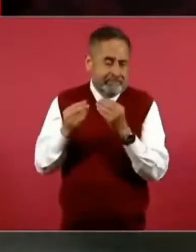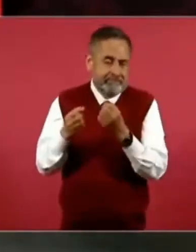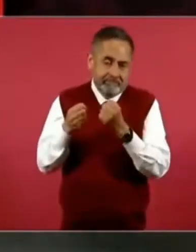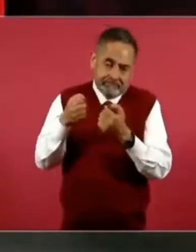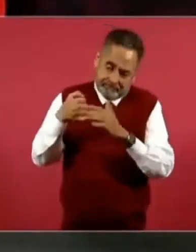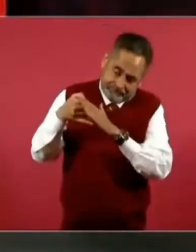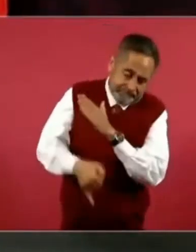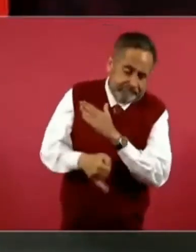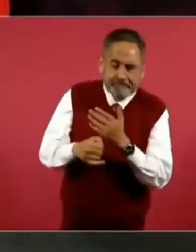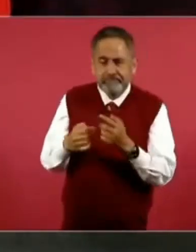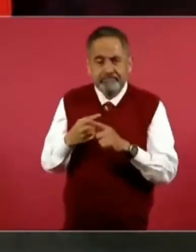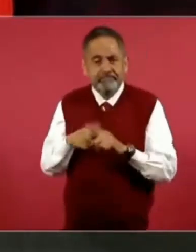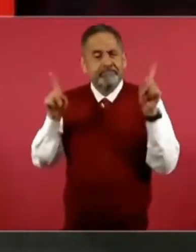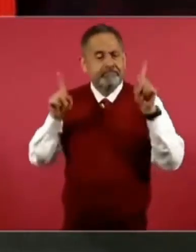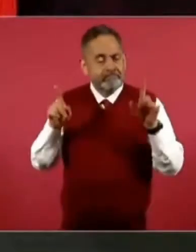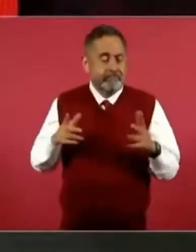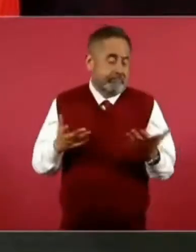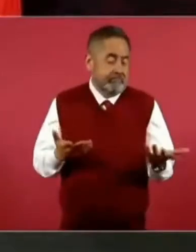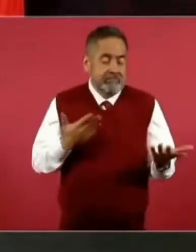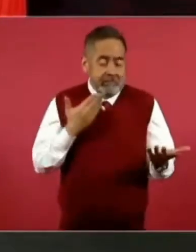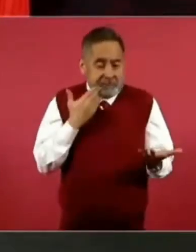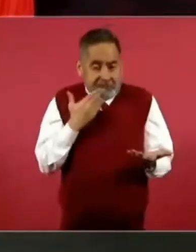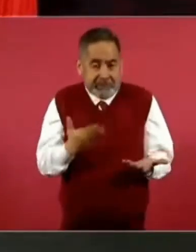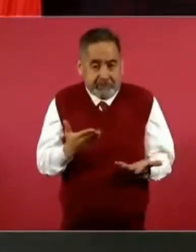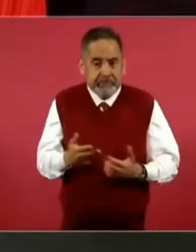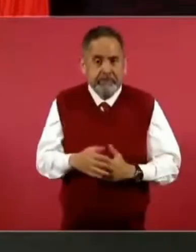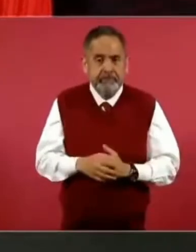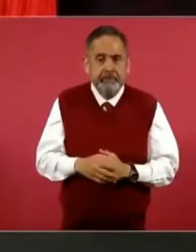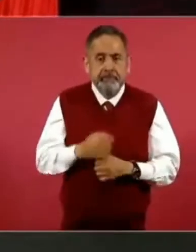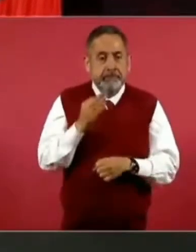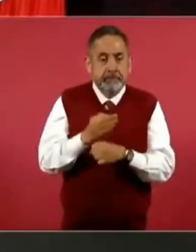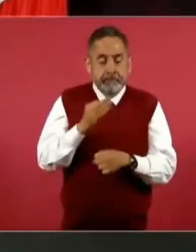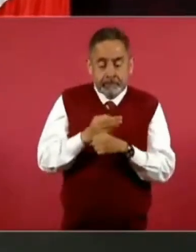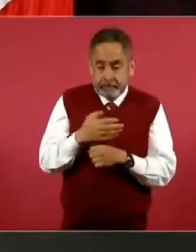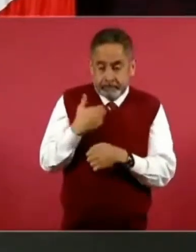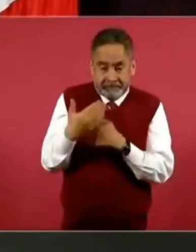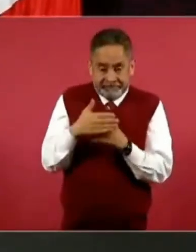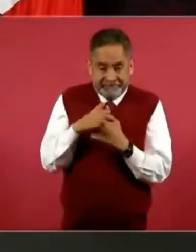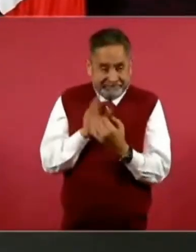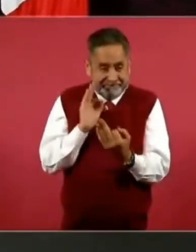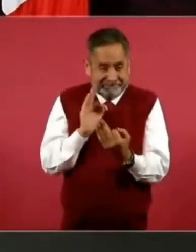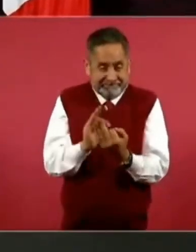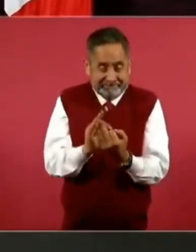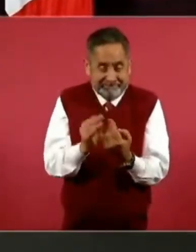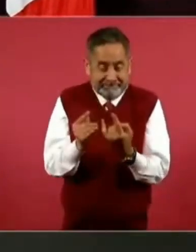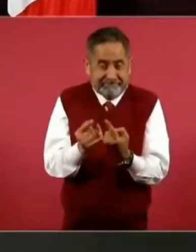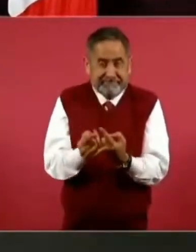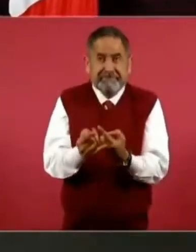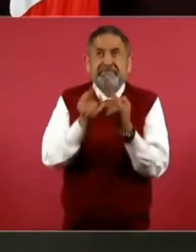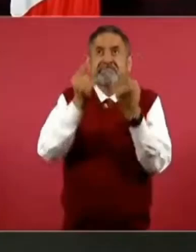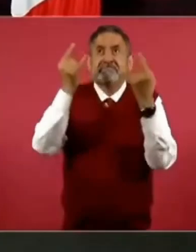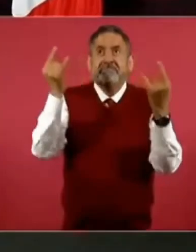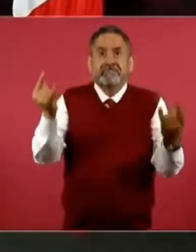estamos ante un hecho histórico